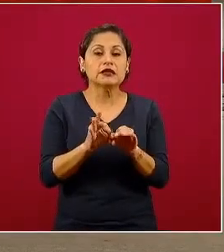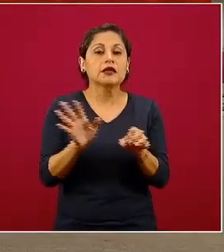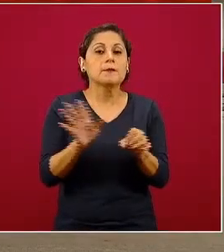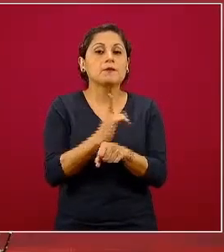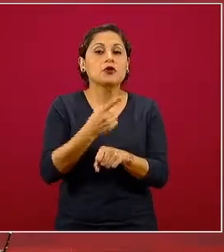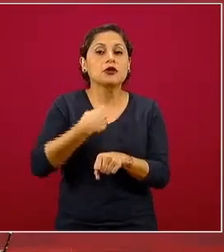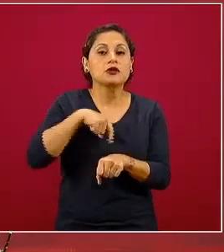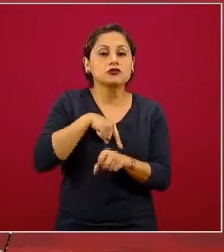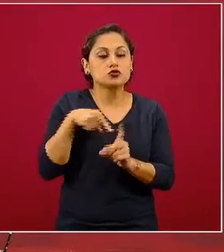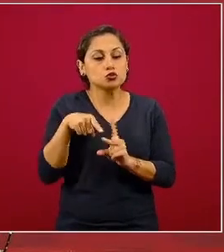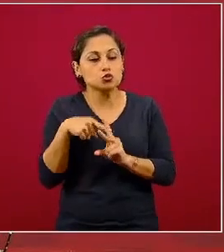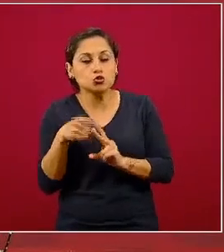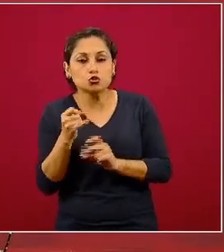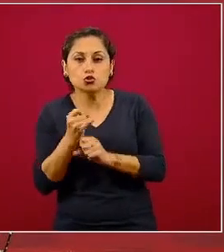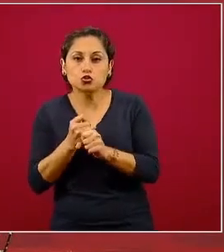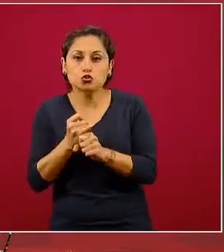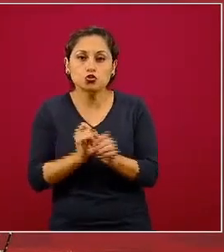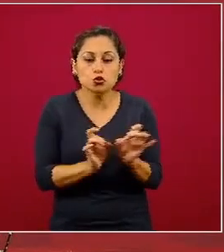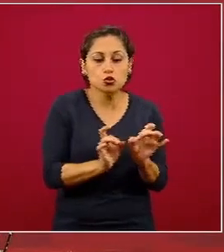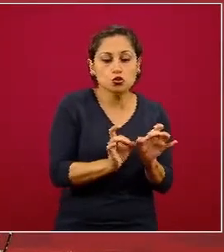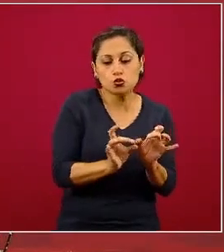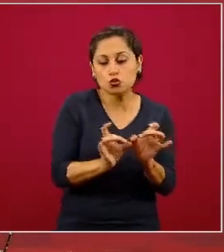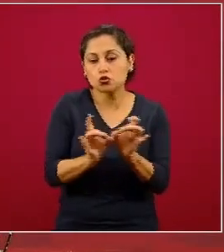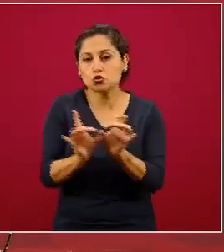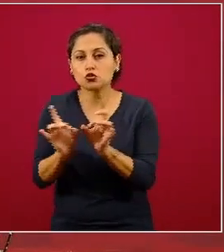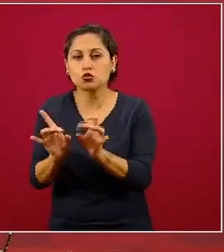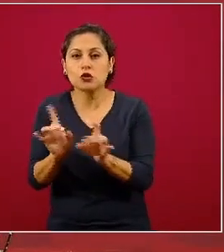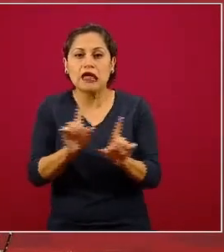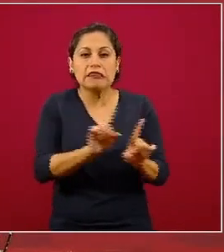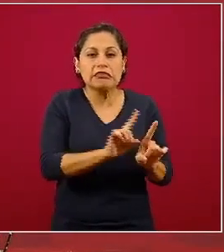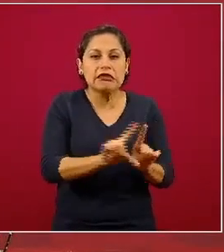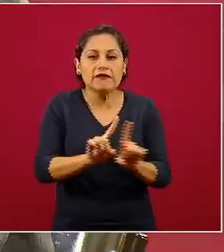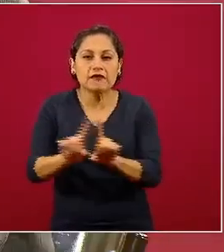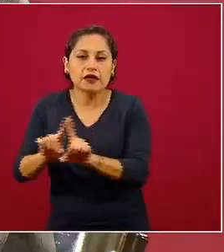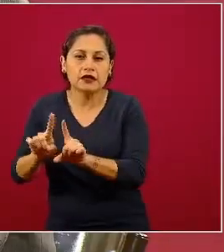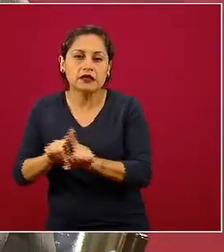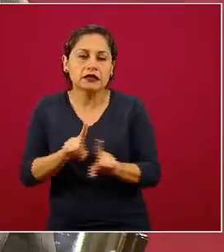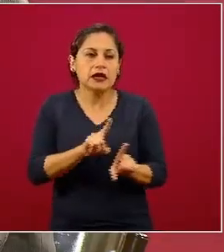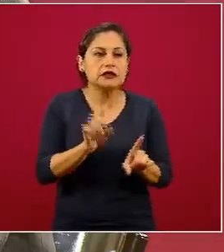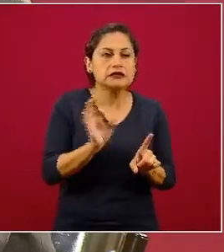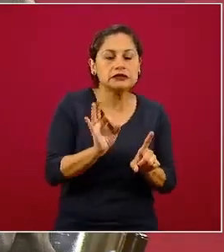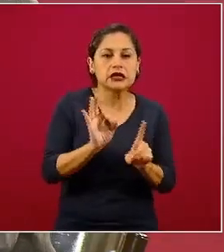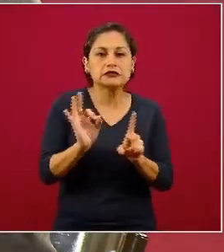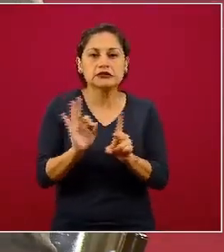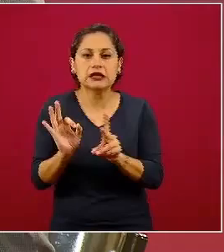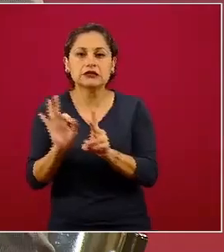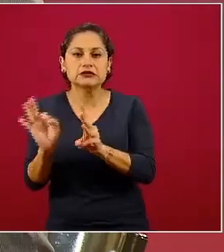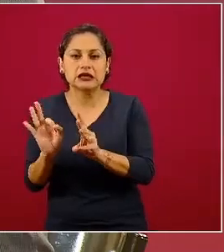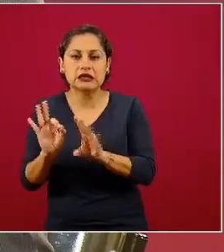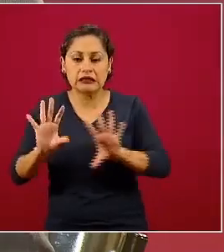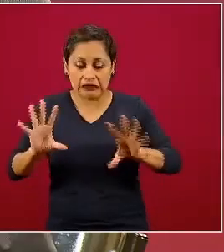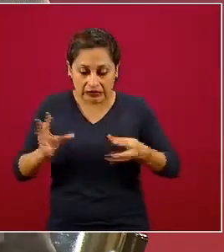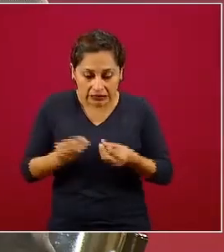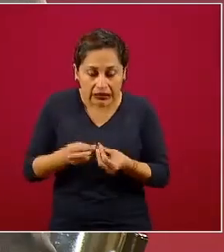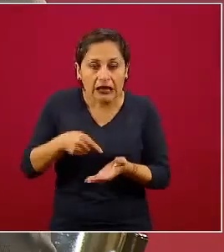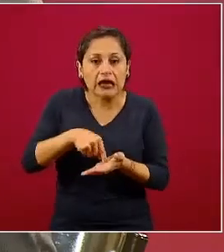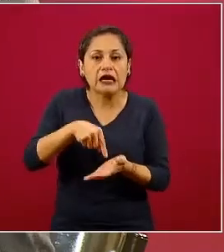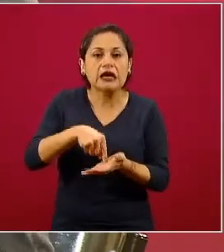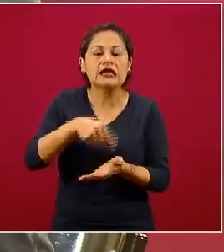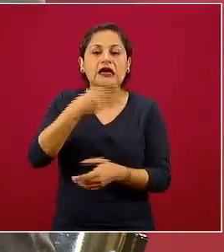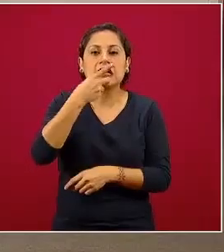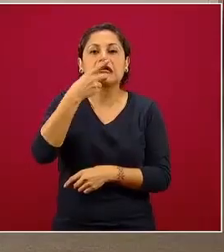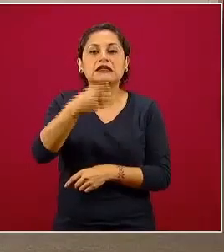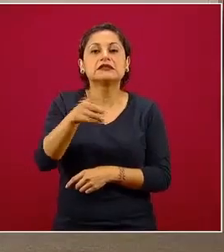situaciones que se pueden esperar incluyen la posibilidad de que en octubre